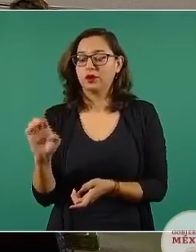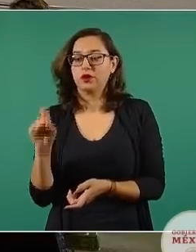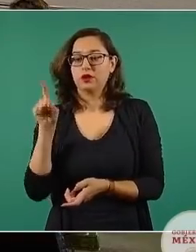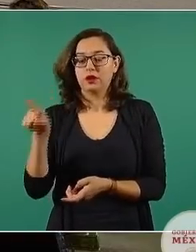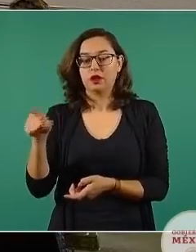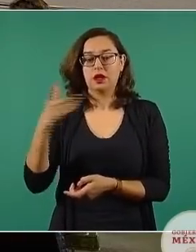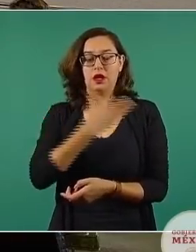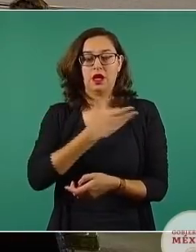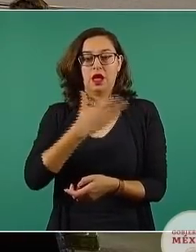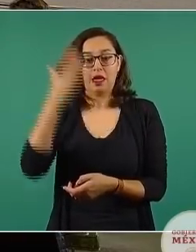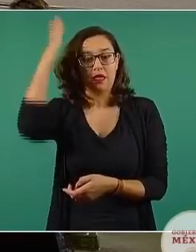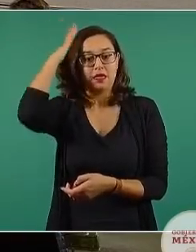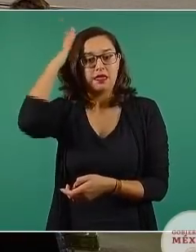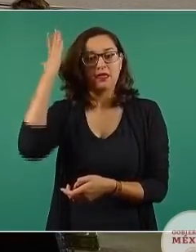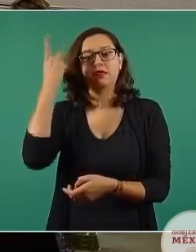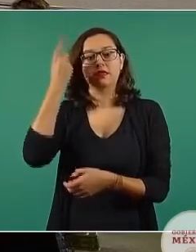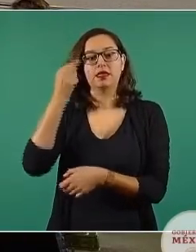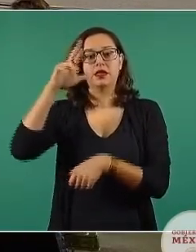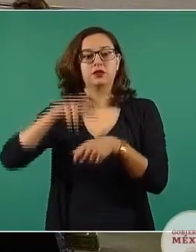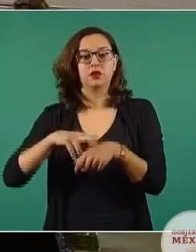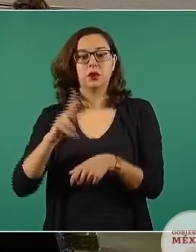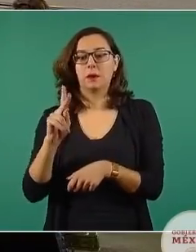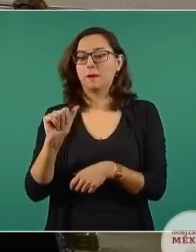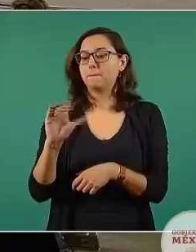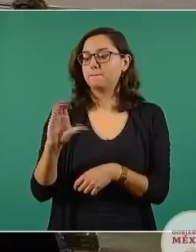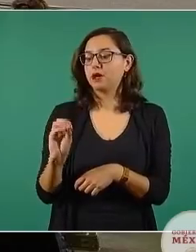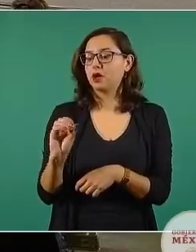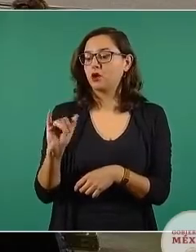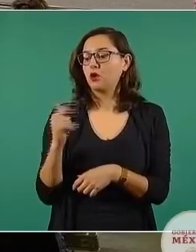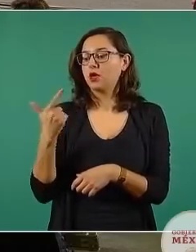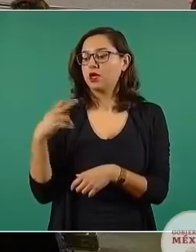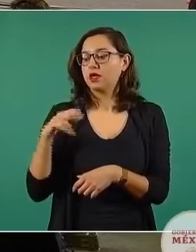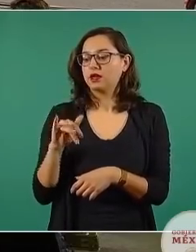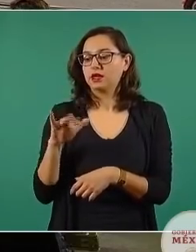tiene mucha producción de libros.